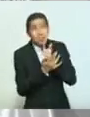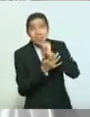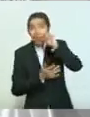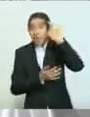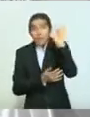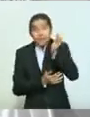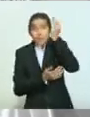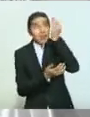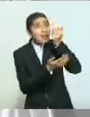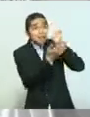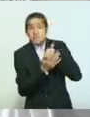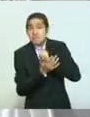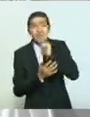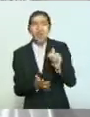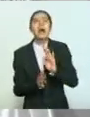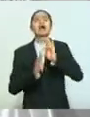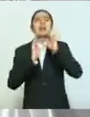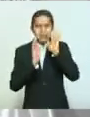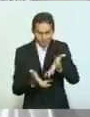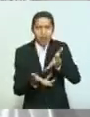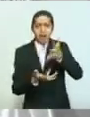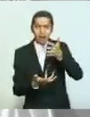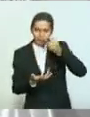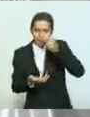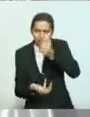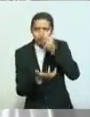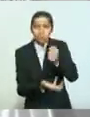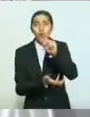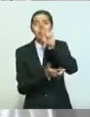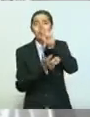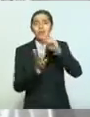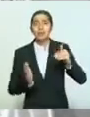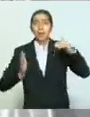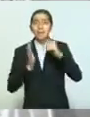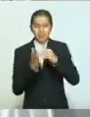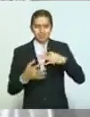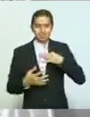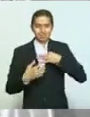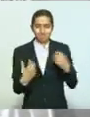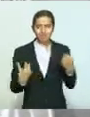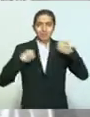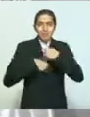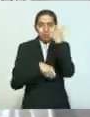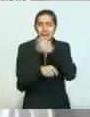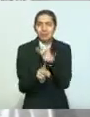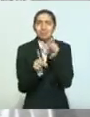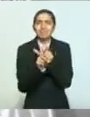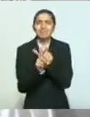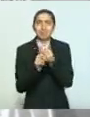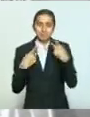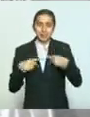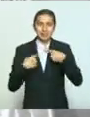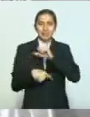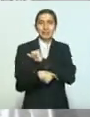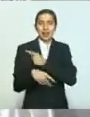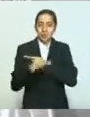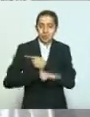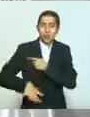hemos podido entregar 80 mil uniformes de protección a personal de salud.